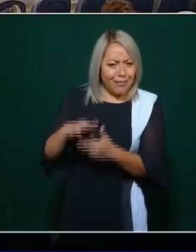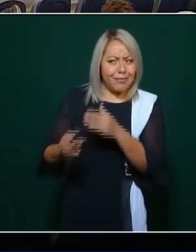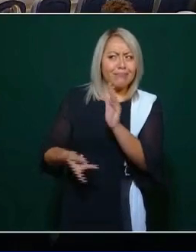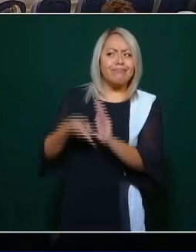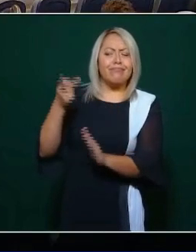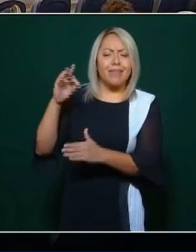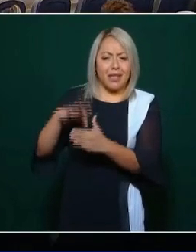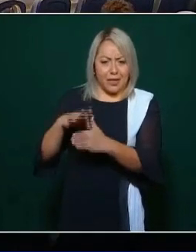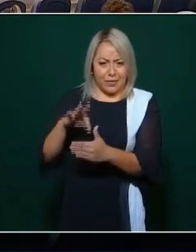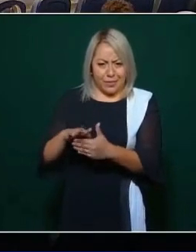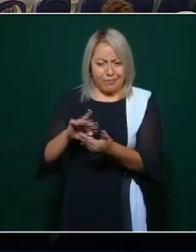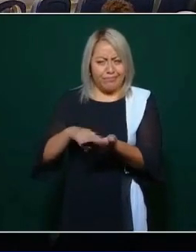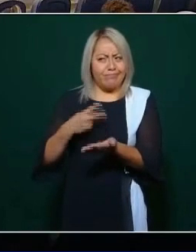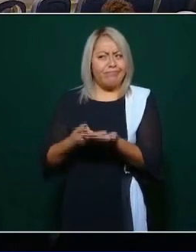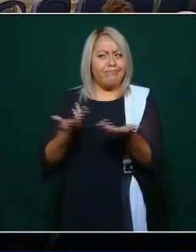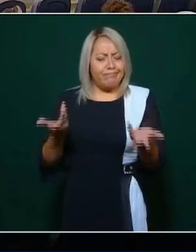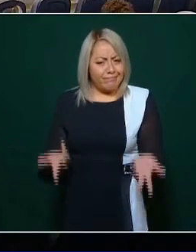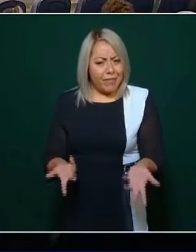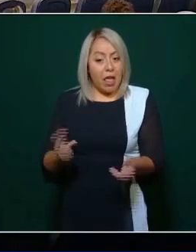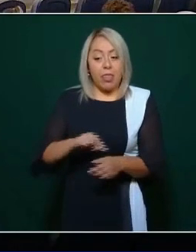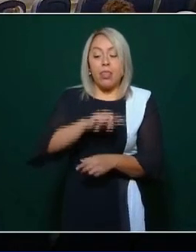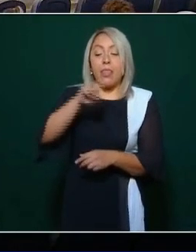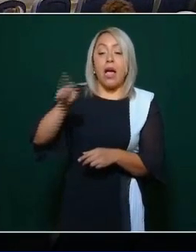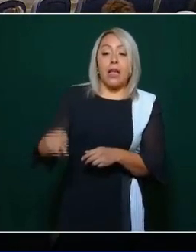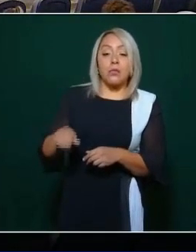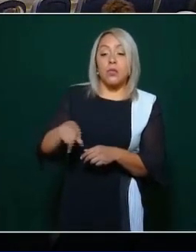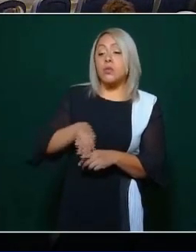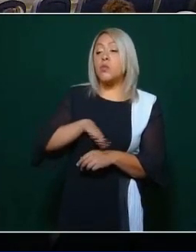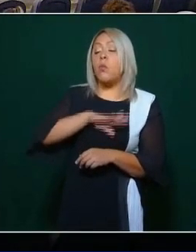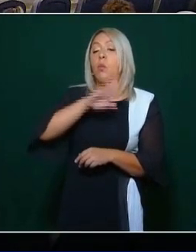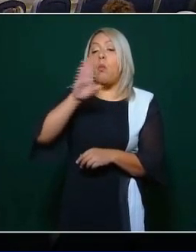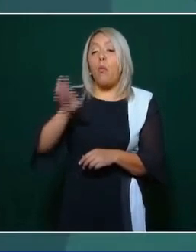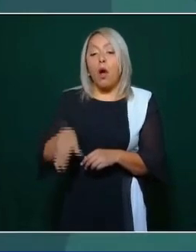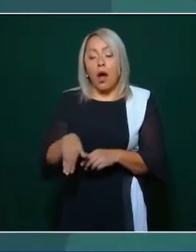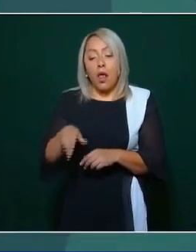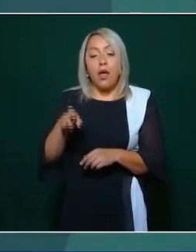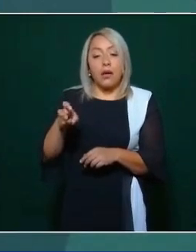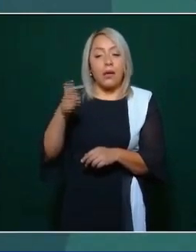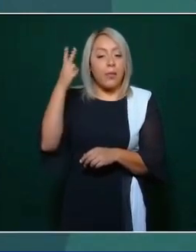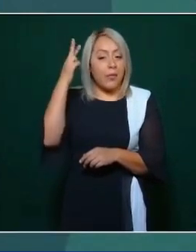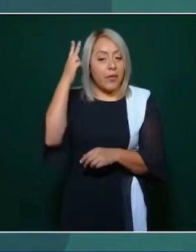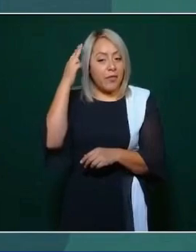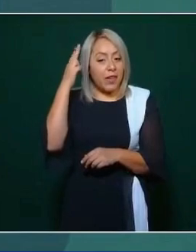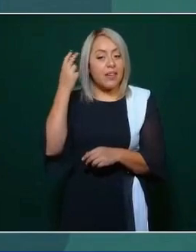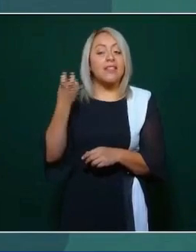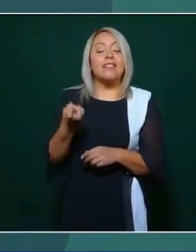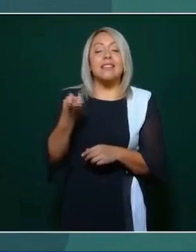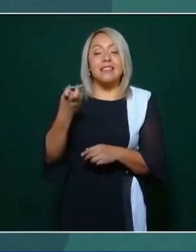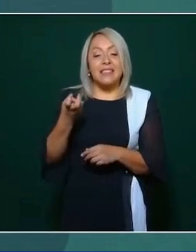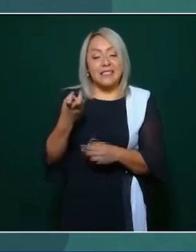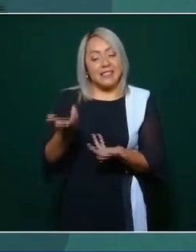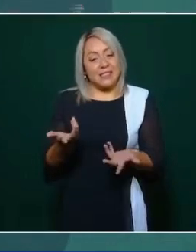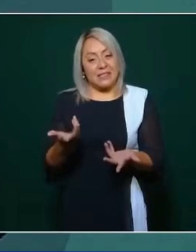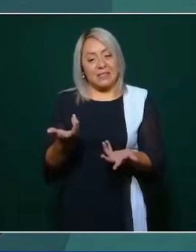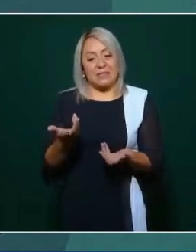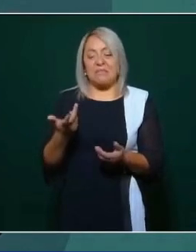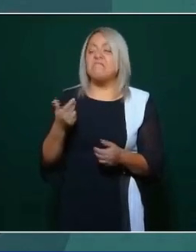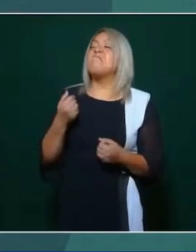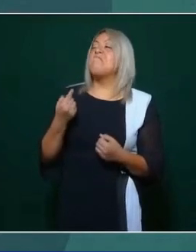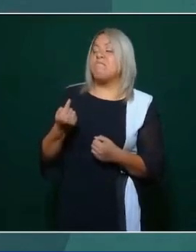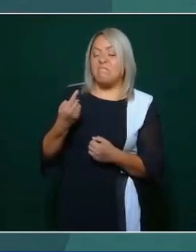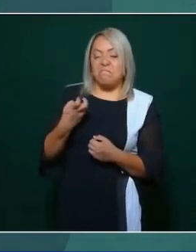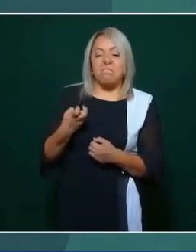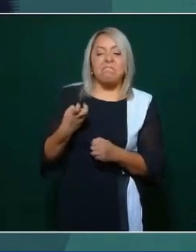y luego fallece el presidente Juárez y porfirio se rebela